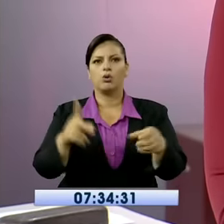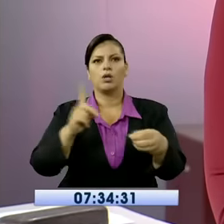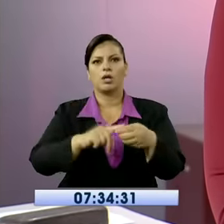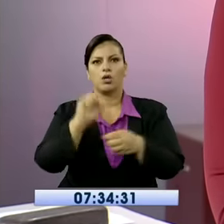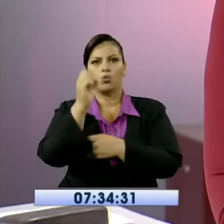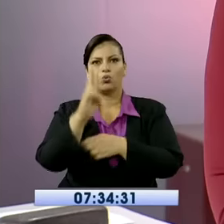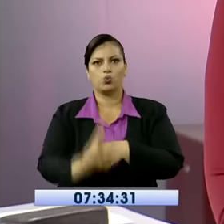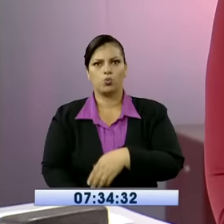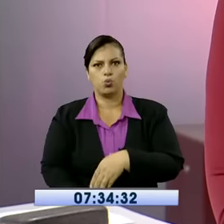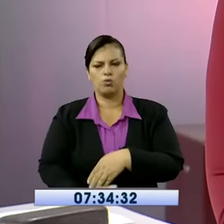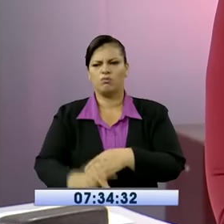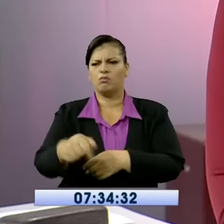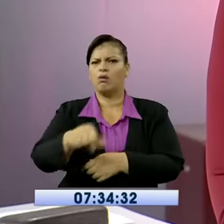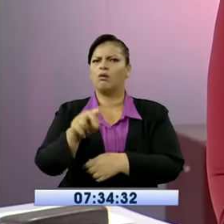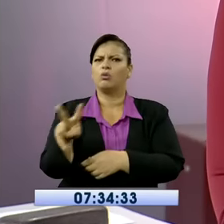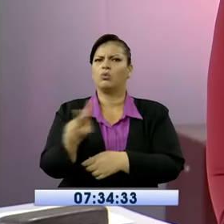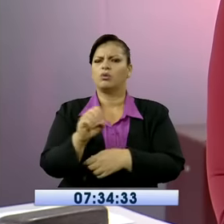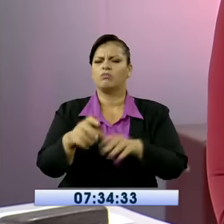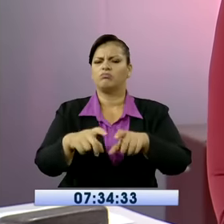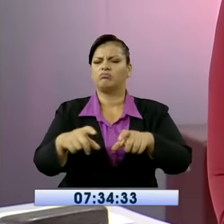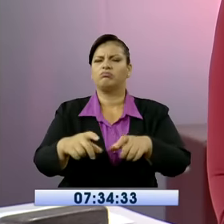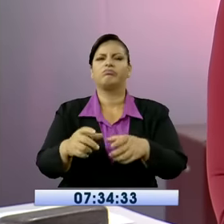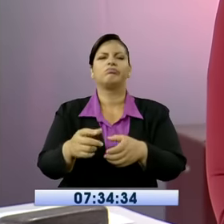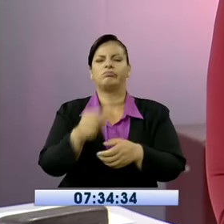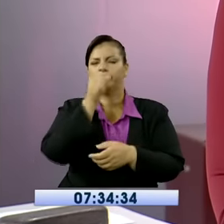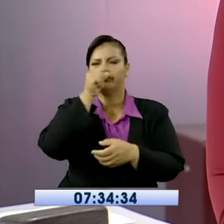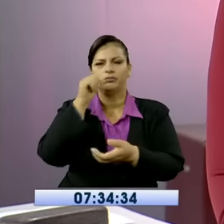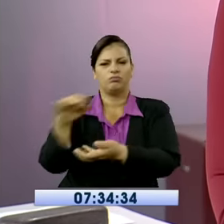personas ya fueron detenidas para investigaciones.